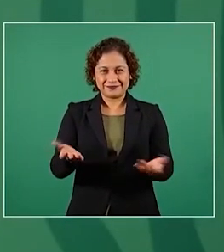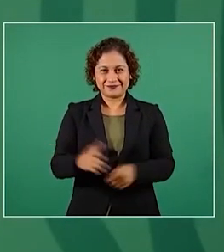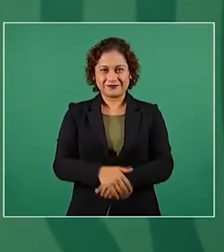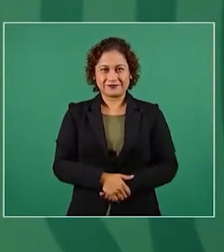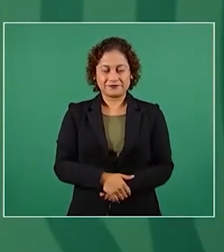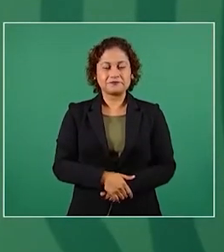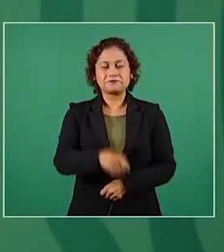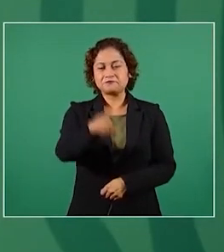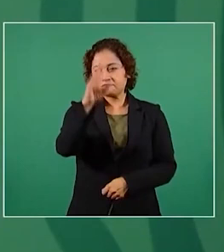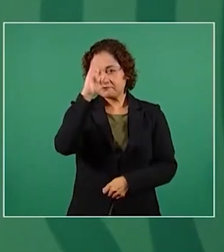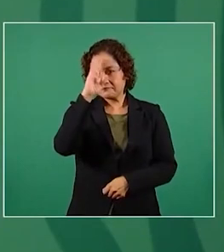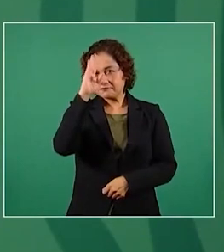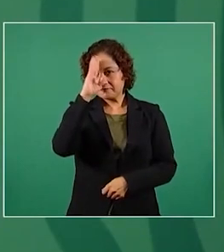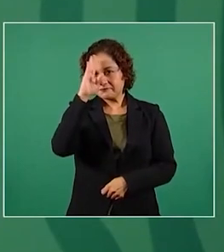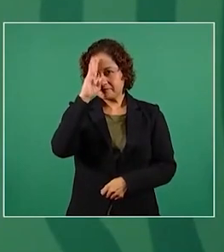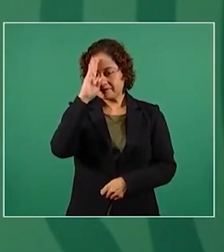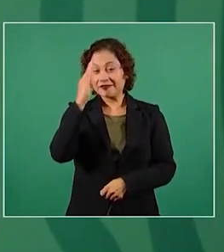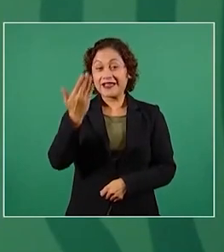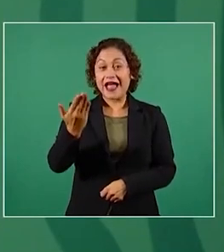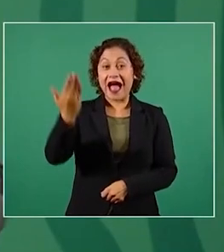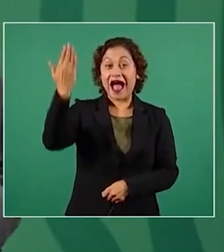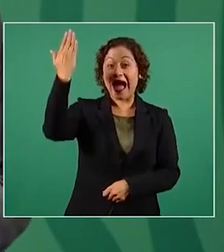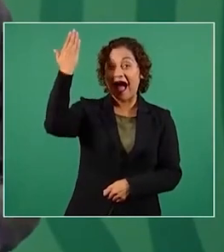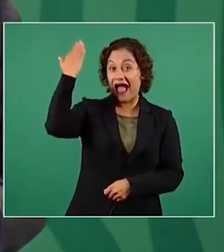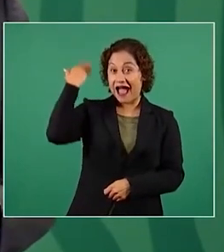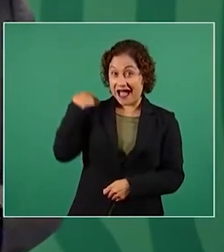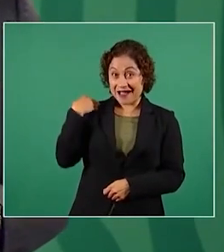imagínense cuánto nos hubiésemos evitado